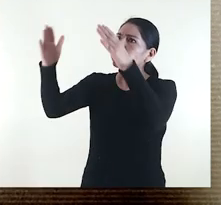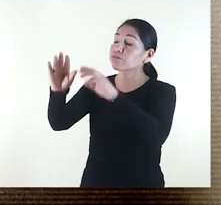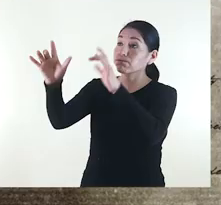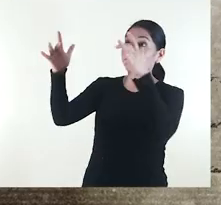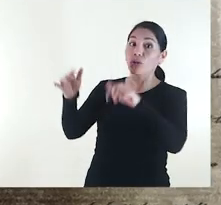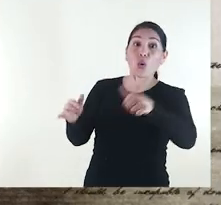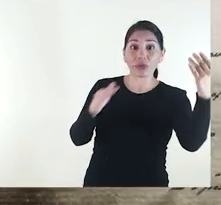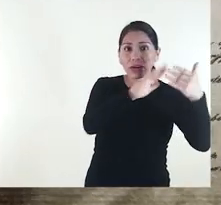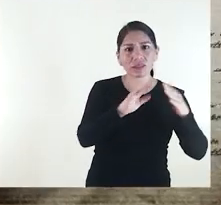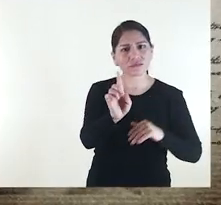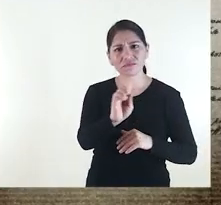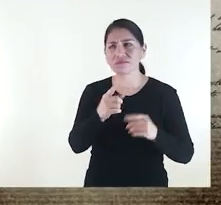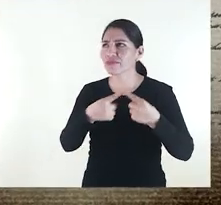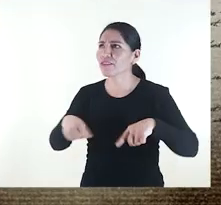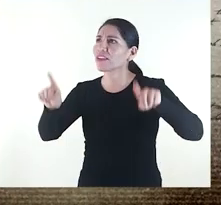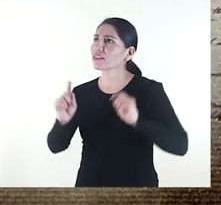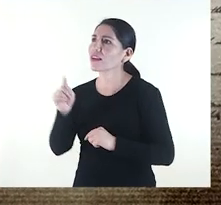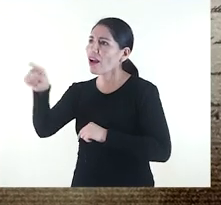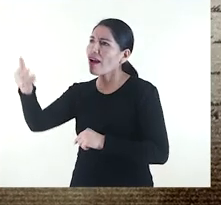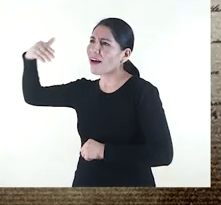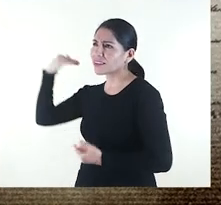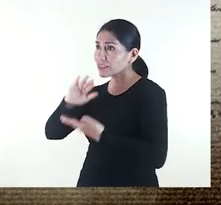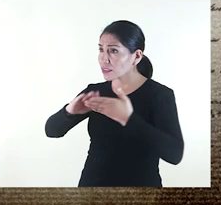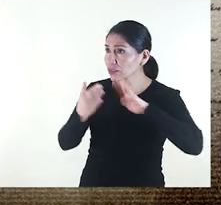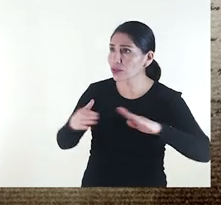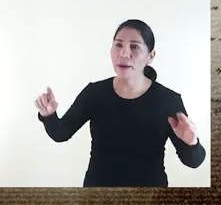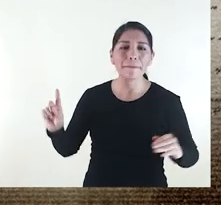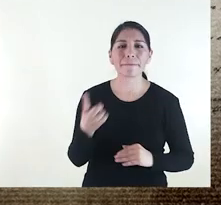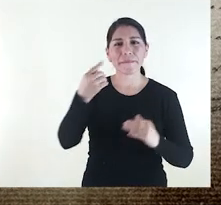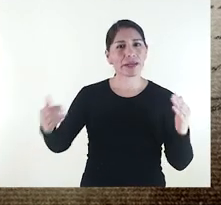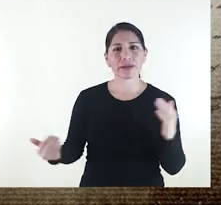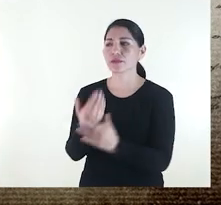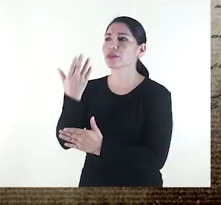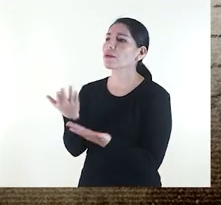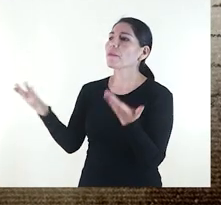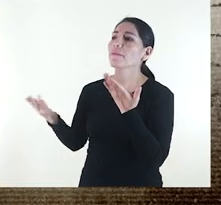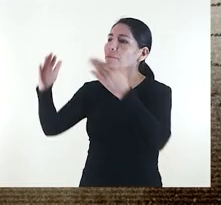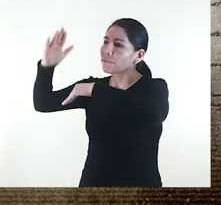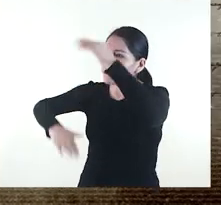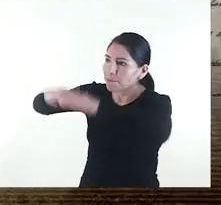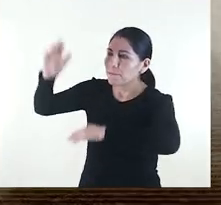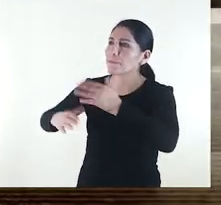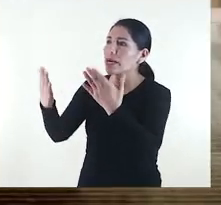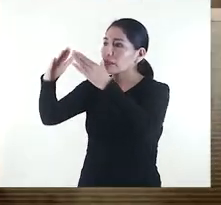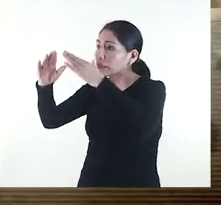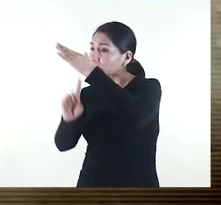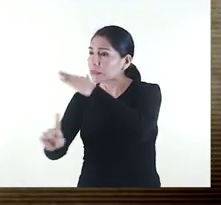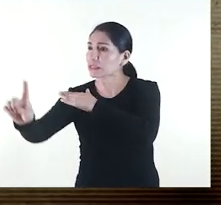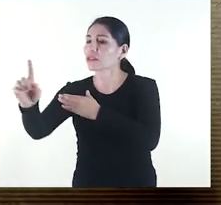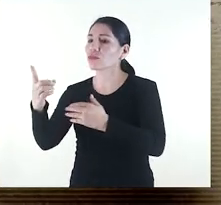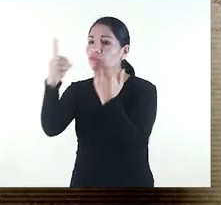vecinas y también se nota que es uno de los primeros edificios de la ciudad expresamente hecho para albergar pequeños departamentos,